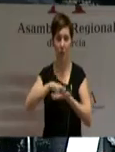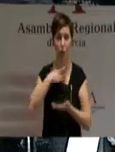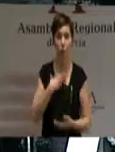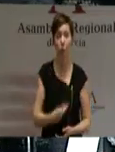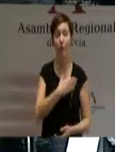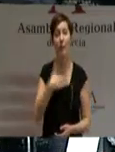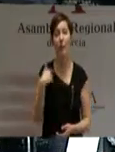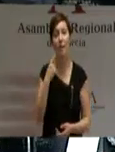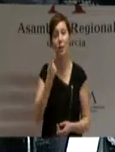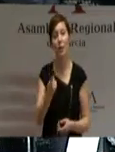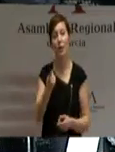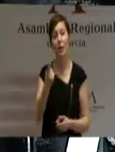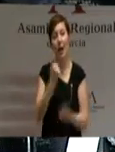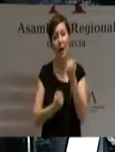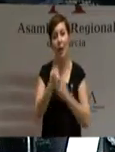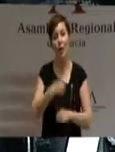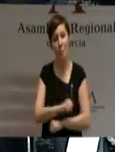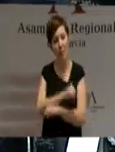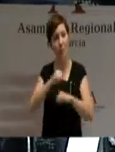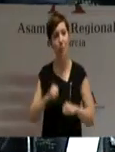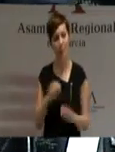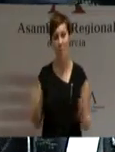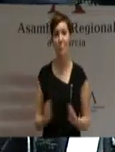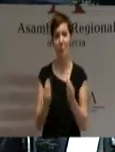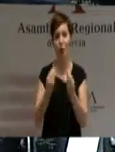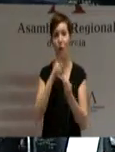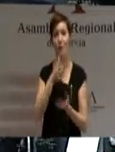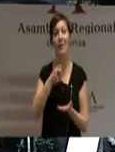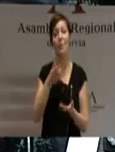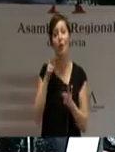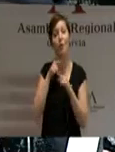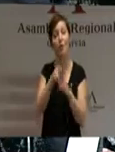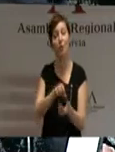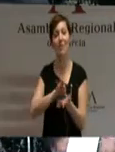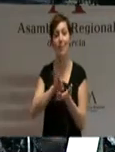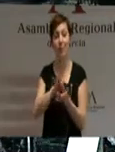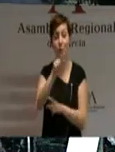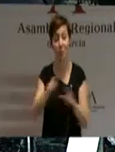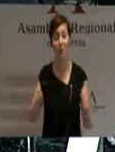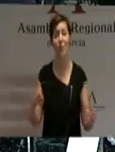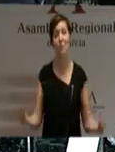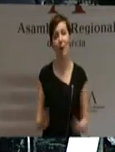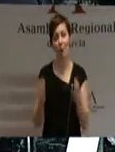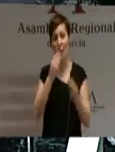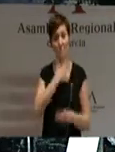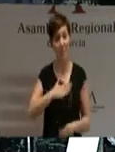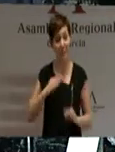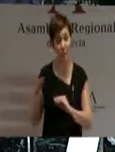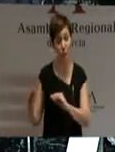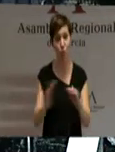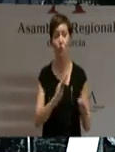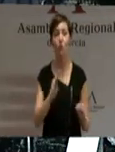economía, tienen como meta y columna vertebrar el servicio a las personas, a su bienestar y a su progreso social.